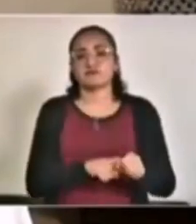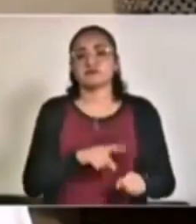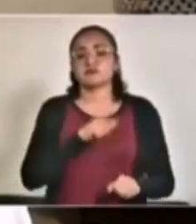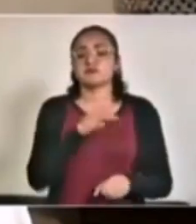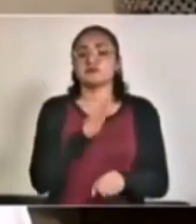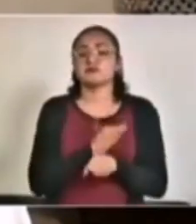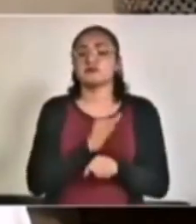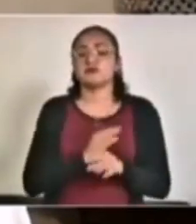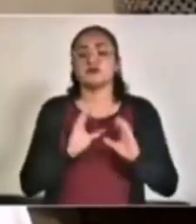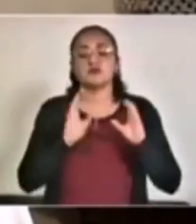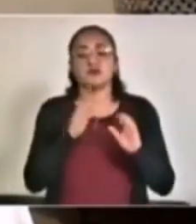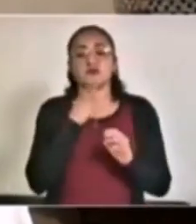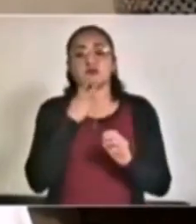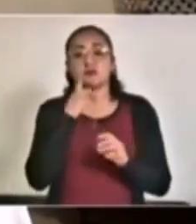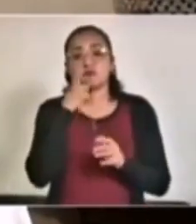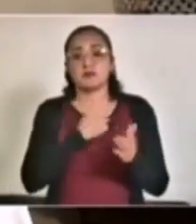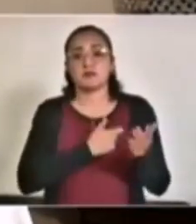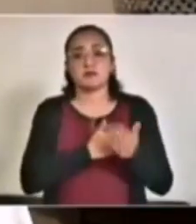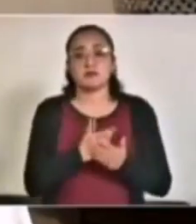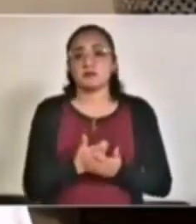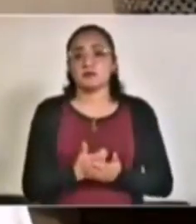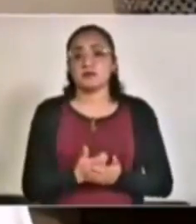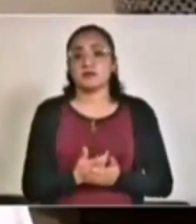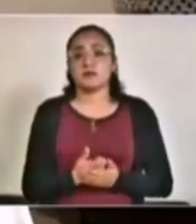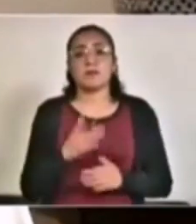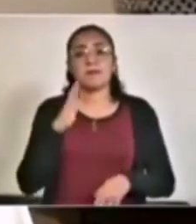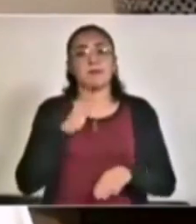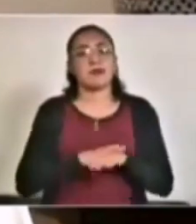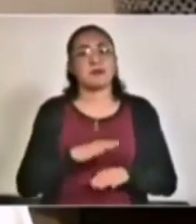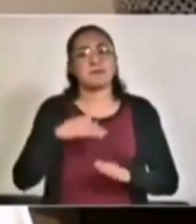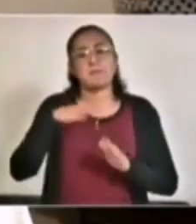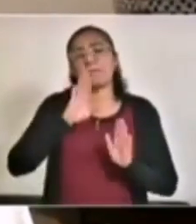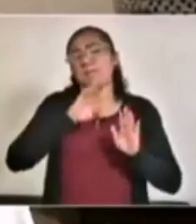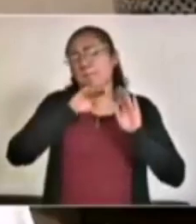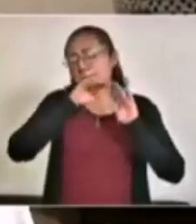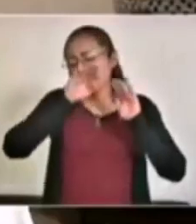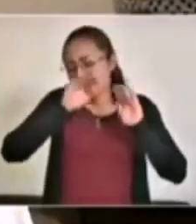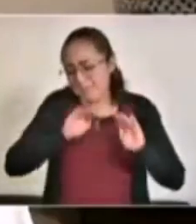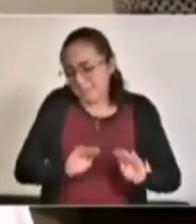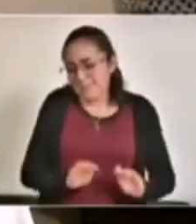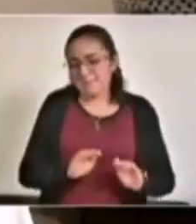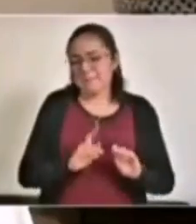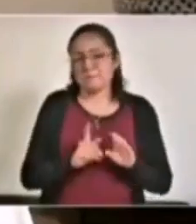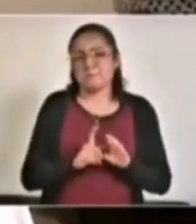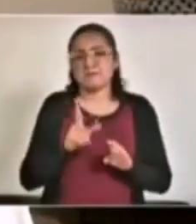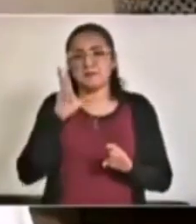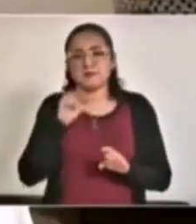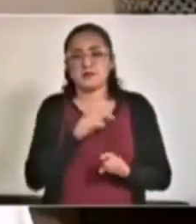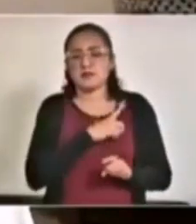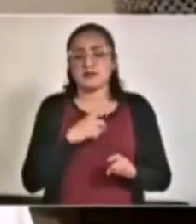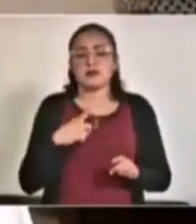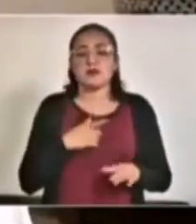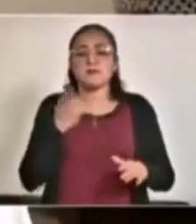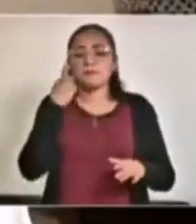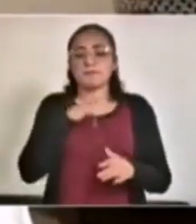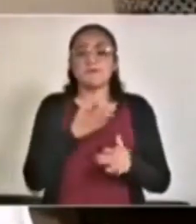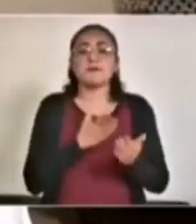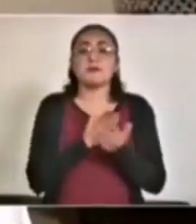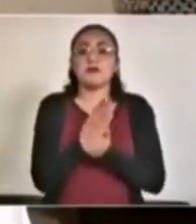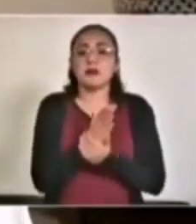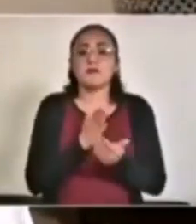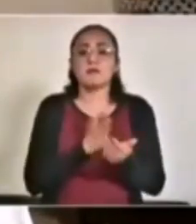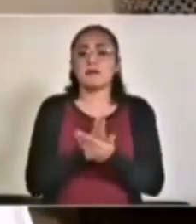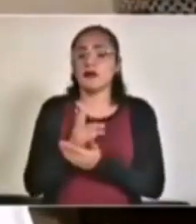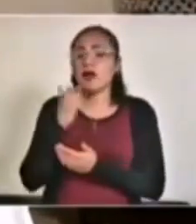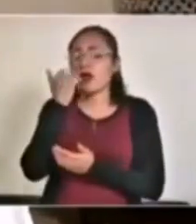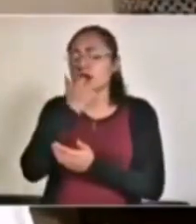estamos cuidando, que sean las más reducidas y que nunca sean impedimento para ingresar